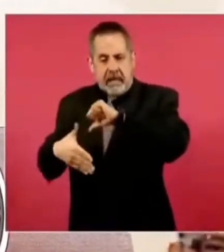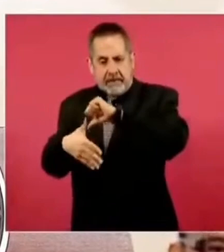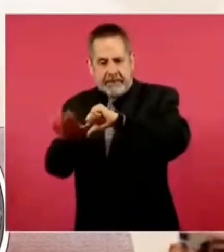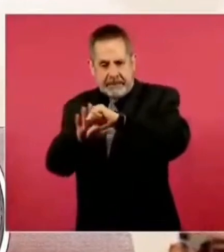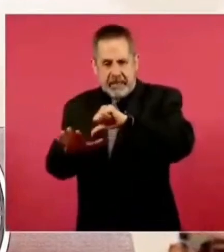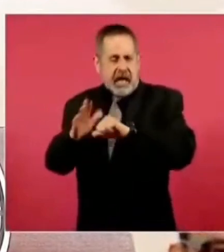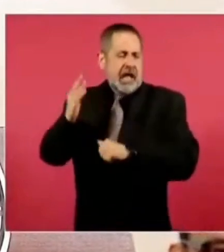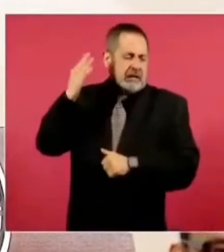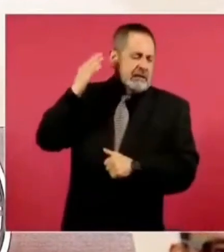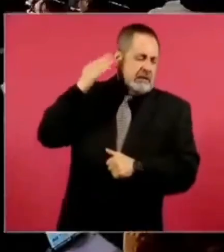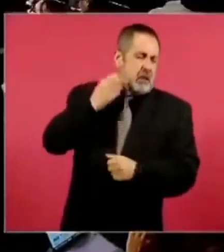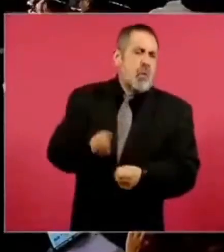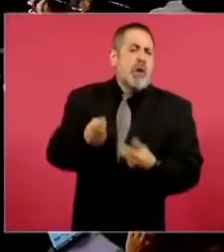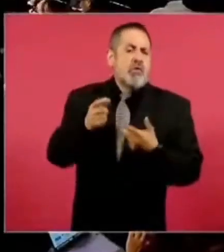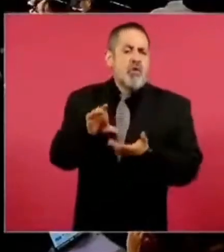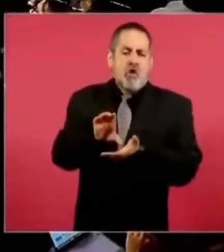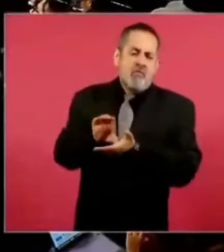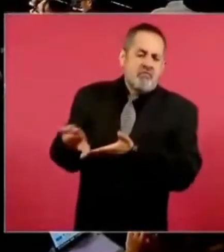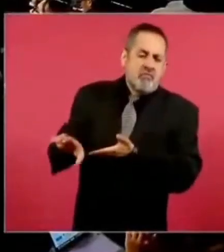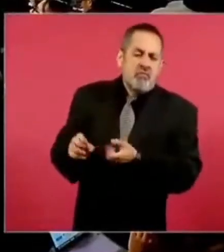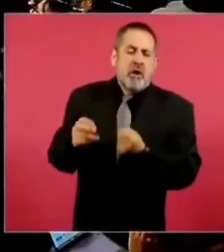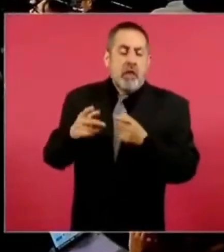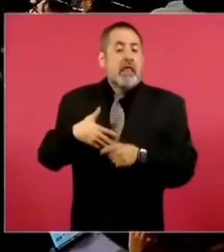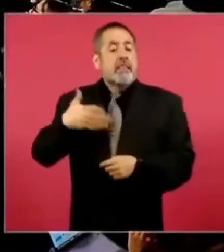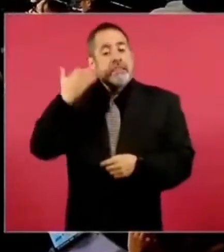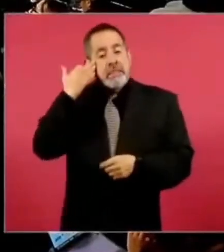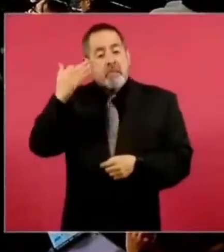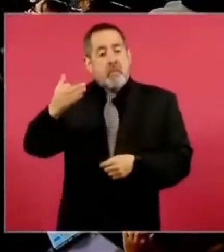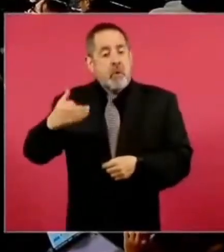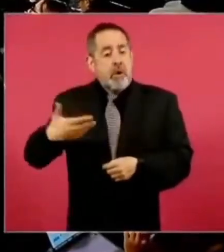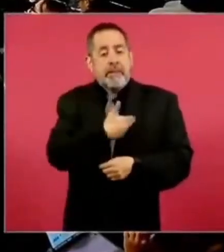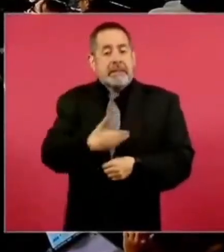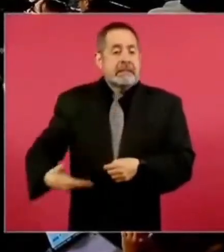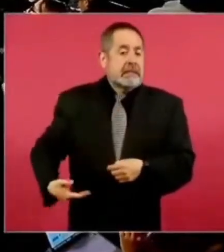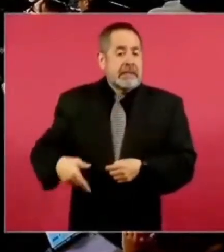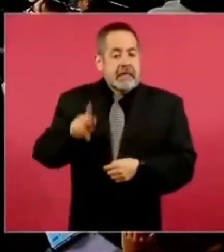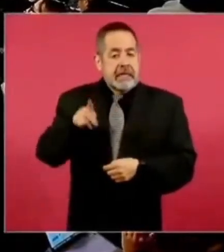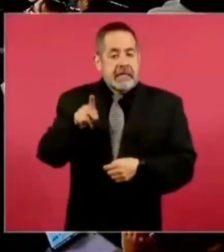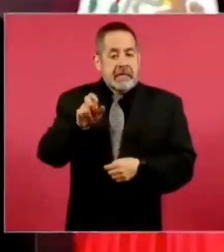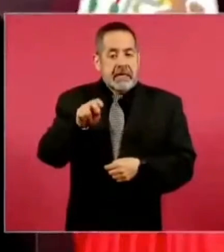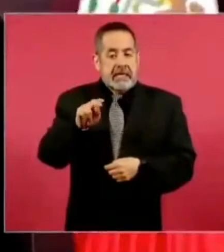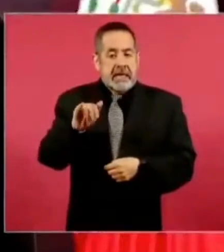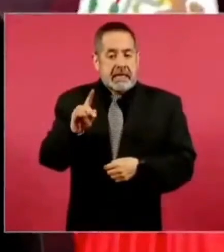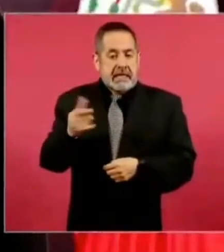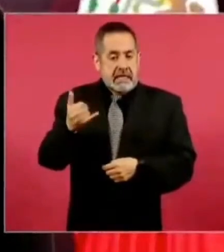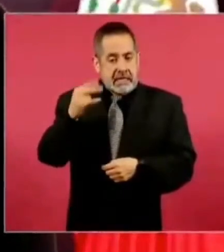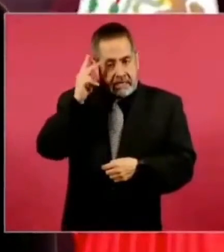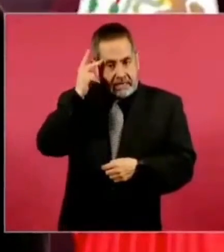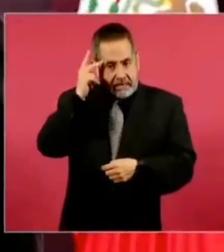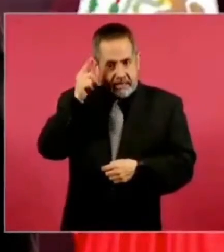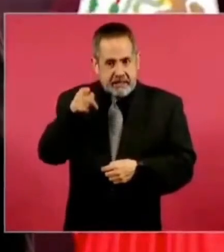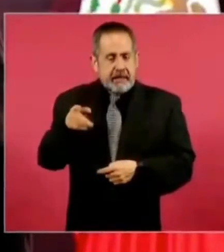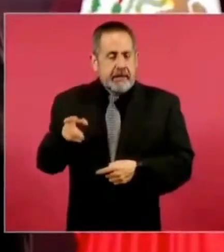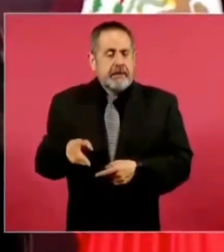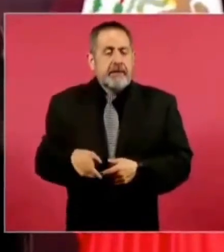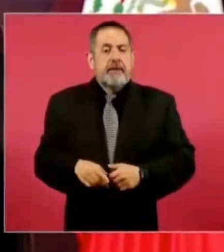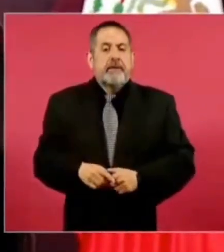Latina y del Caribe durante el gobierno del presidente Kennedy. Desde entonces